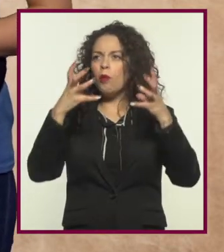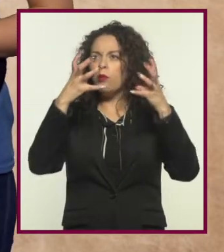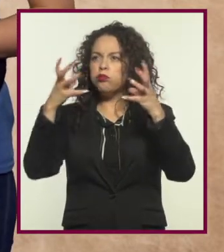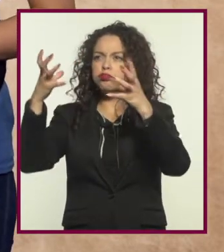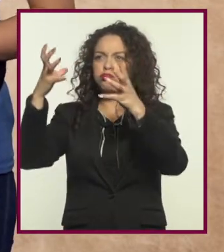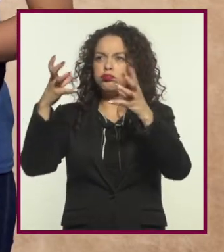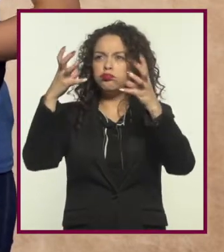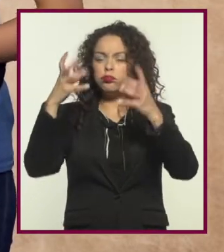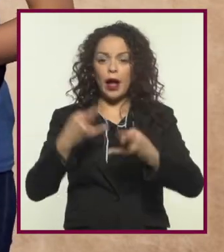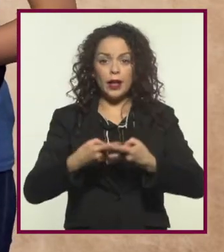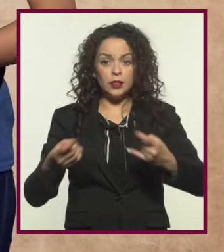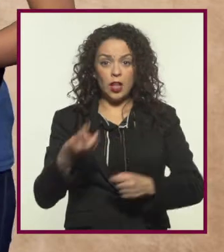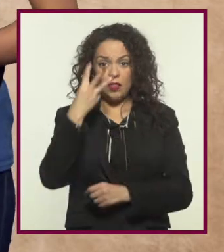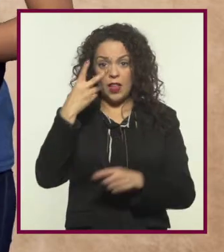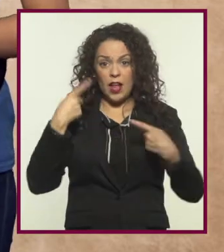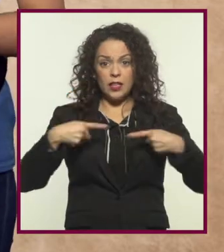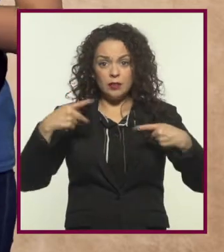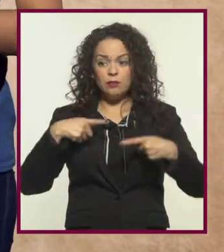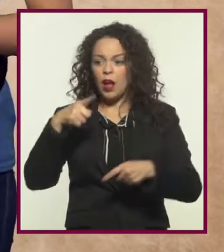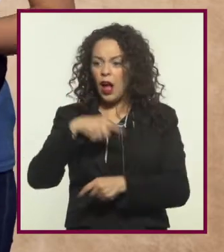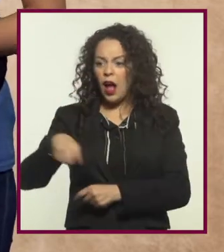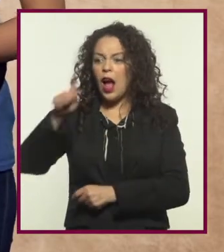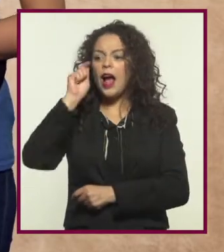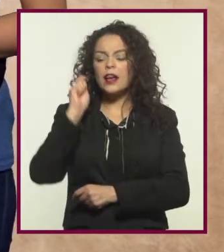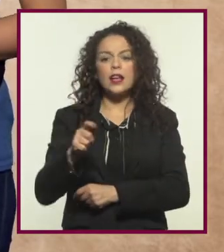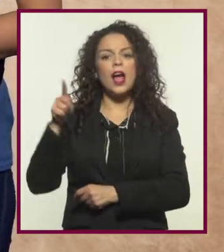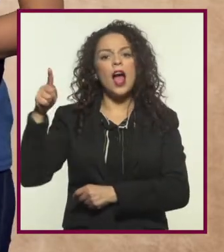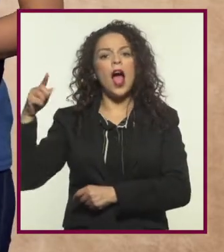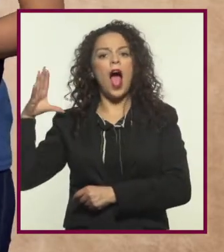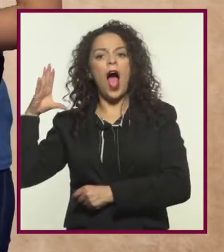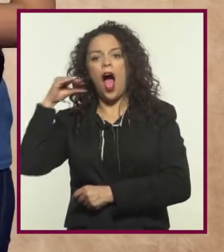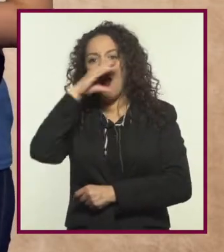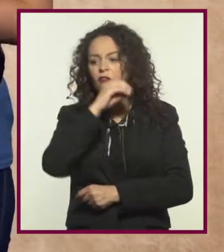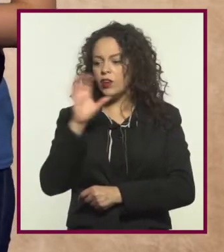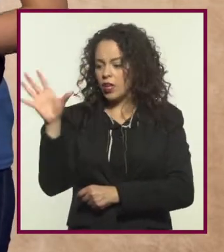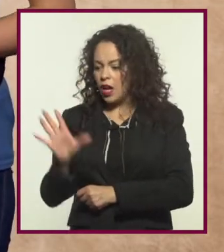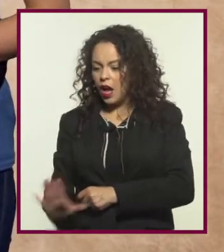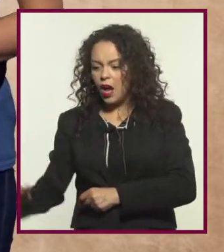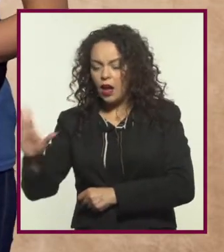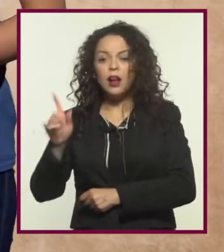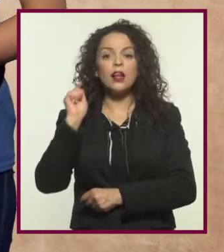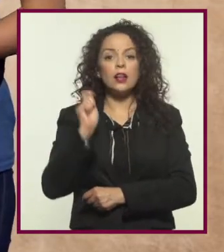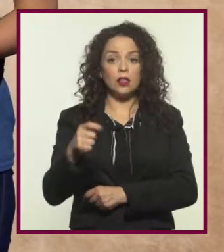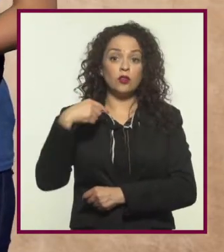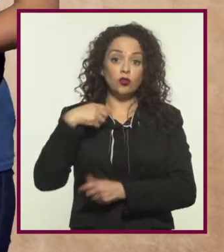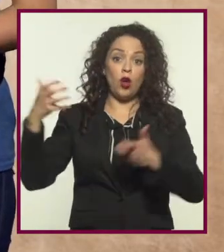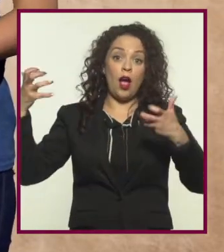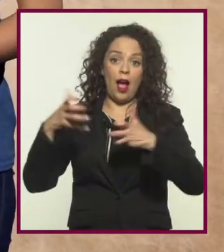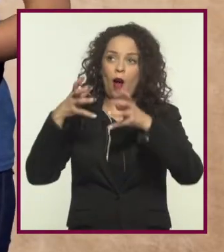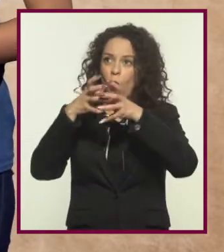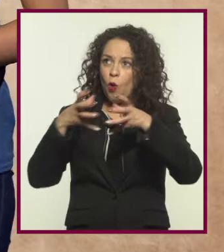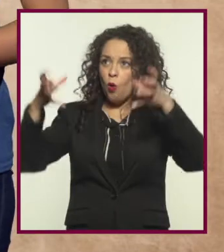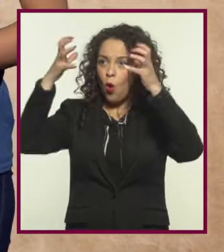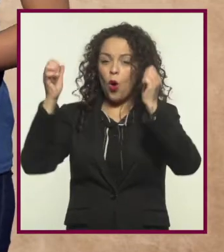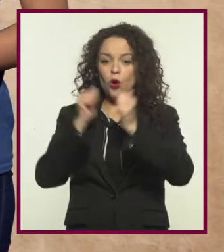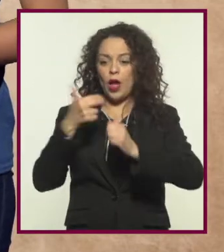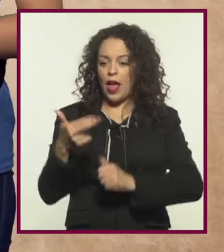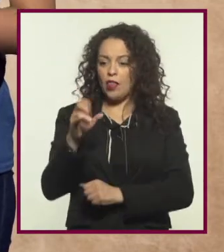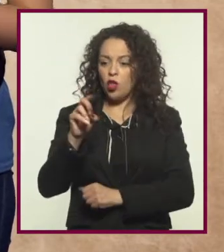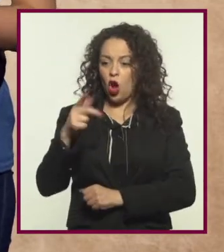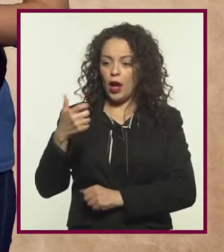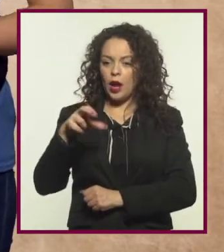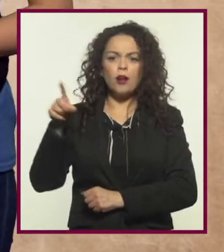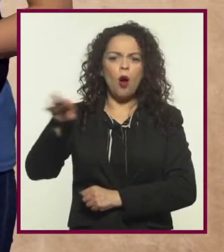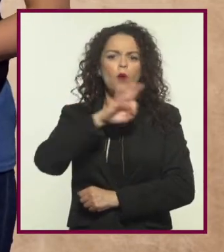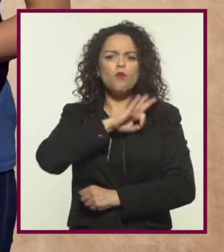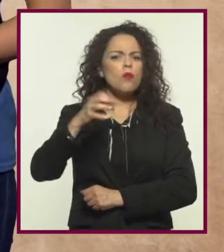la historia de tres exploradores que recorren el continente africano en un globo inflado por hidrógeno, inventado por mí, que les